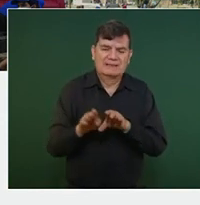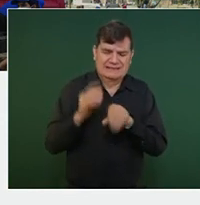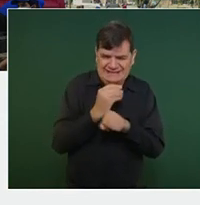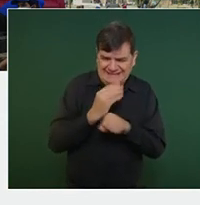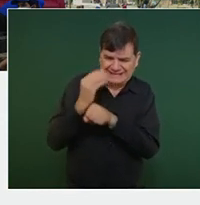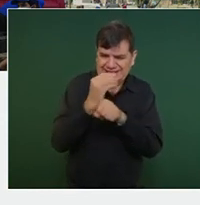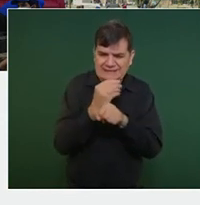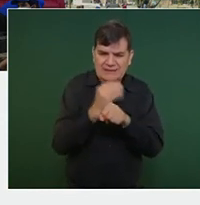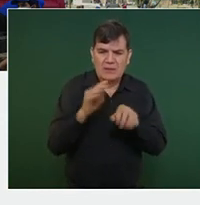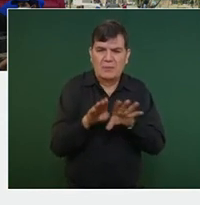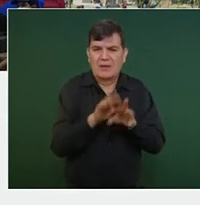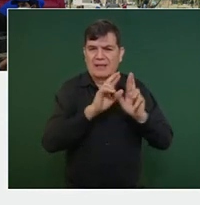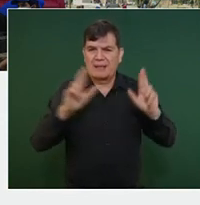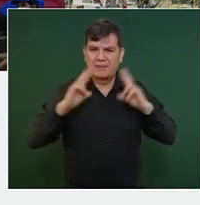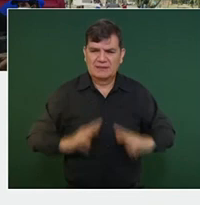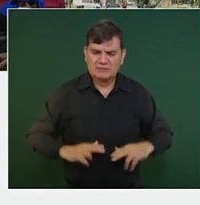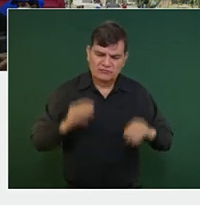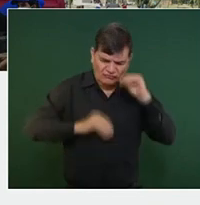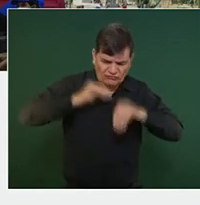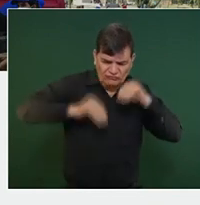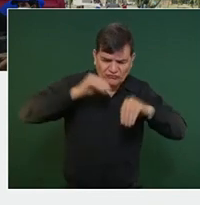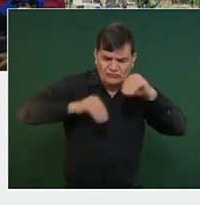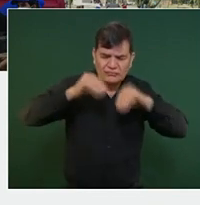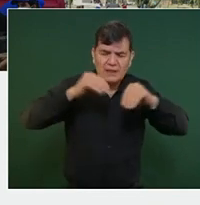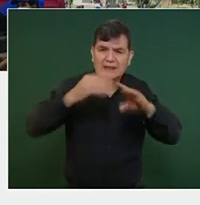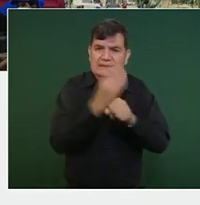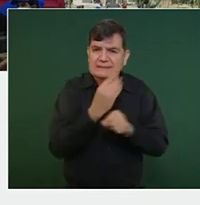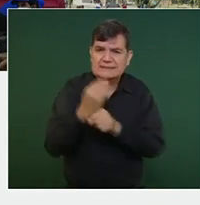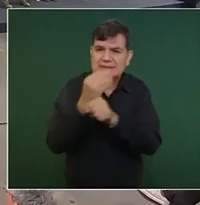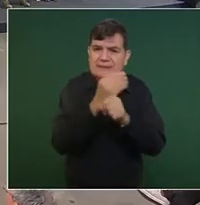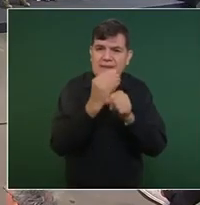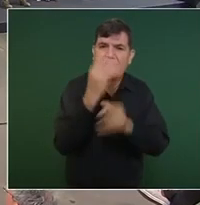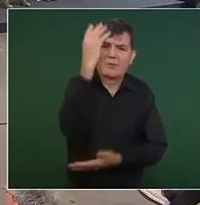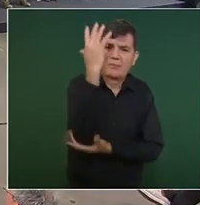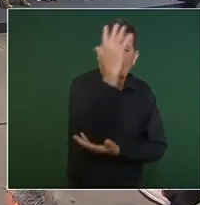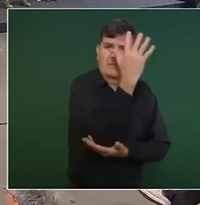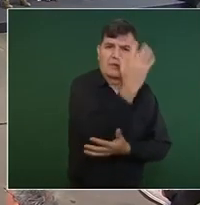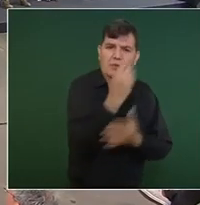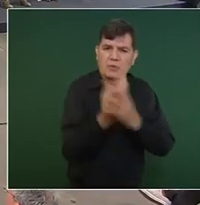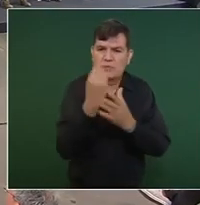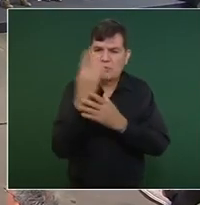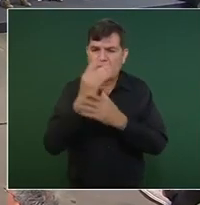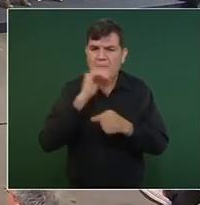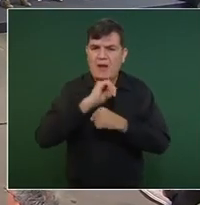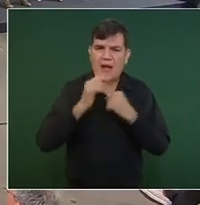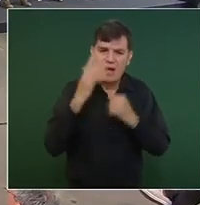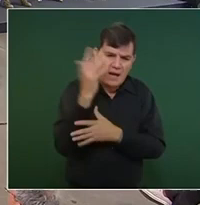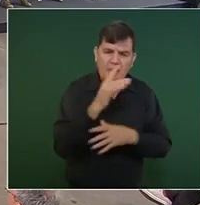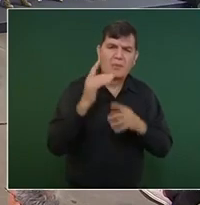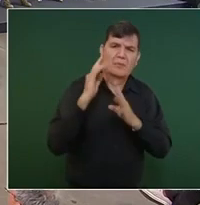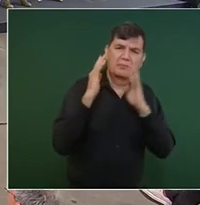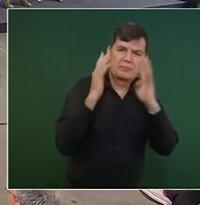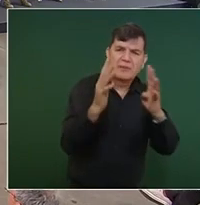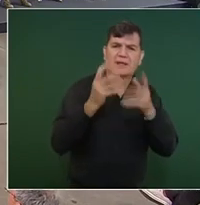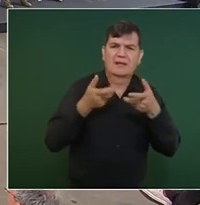estrategia de rehabilitación con un fuerte componente de reforestación en las principales vialidades, parques